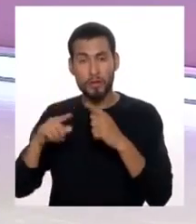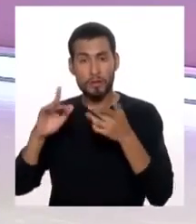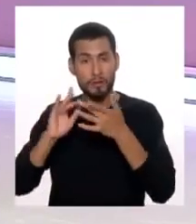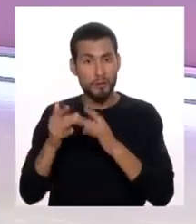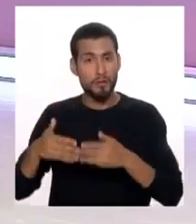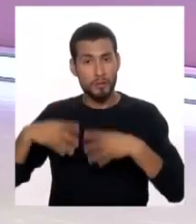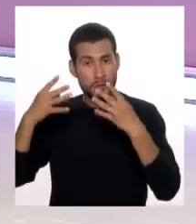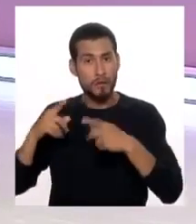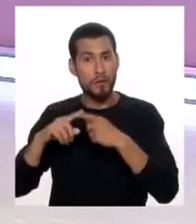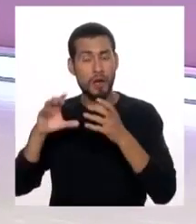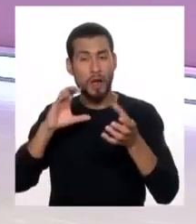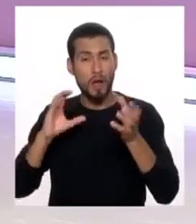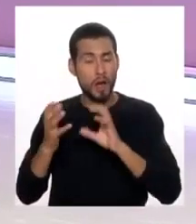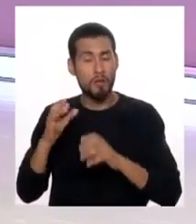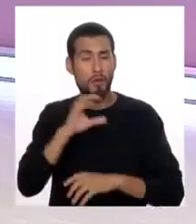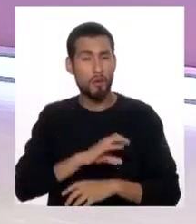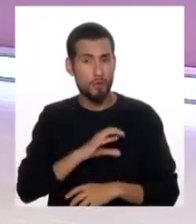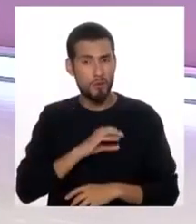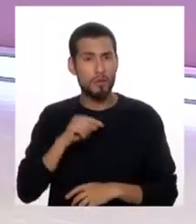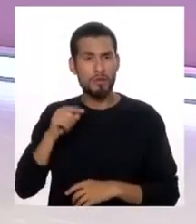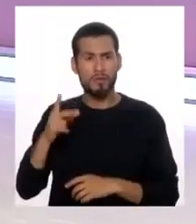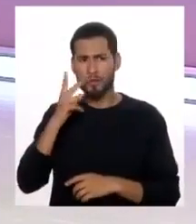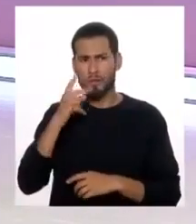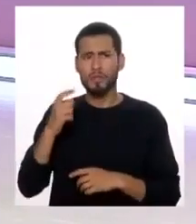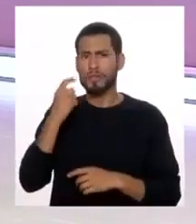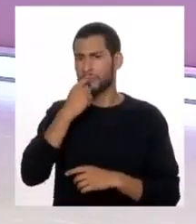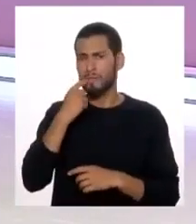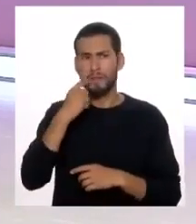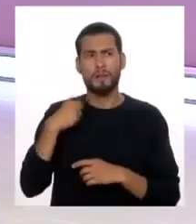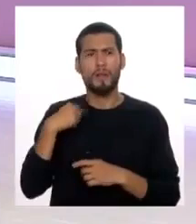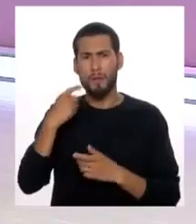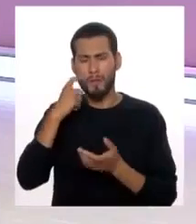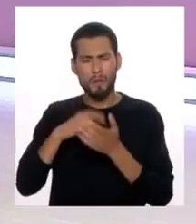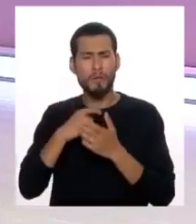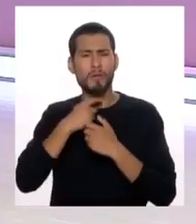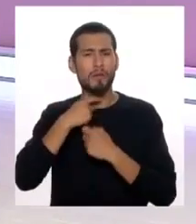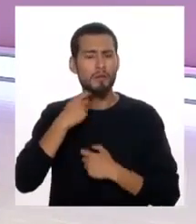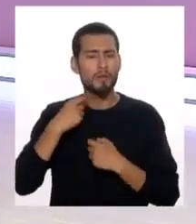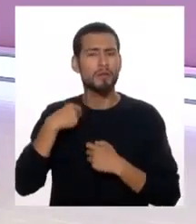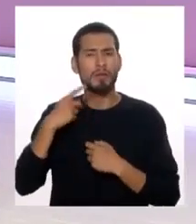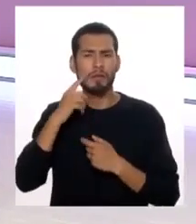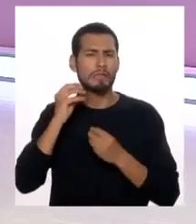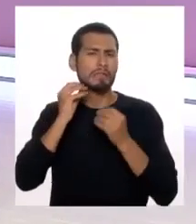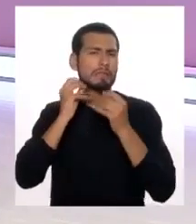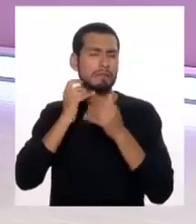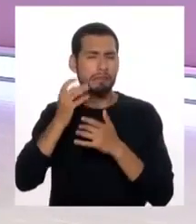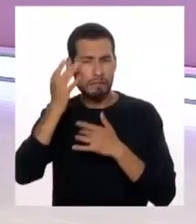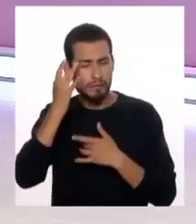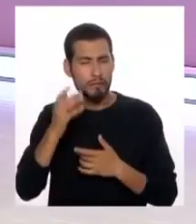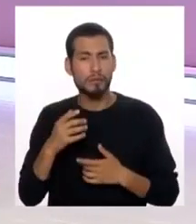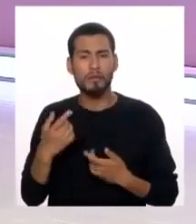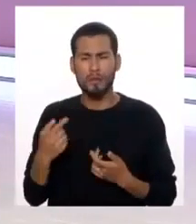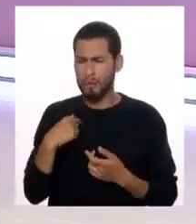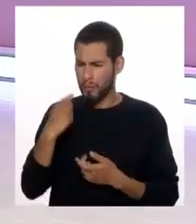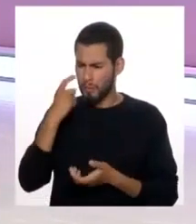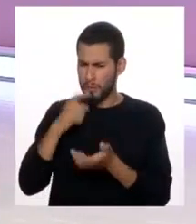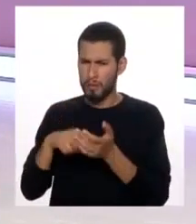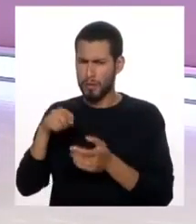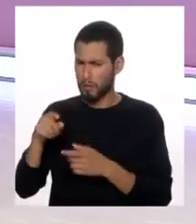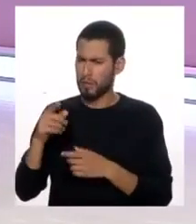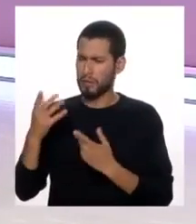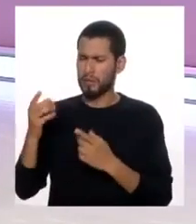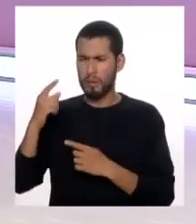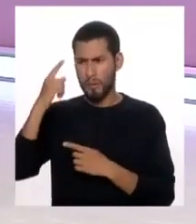sociales, a los cambios en el comportamiento, a esas erosiones que se pueden ver en la garganta y que de pronto uno ve que estas cosas de